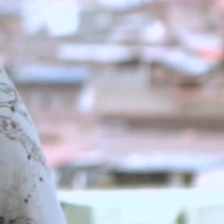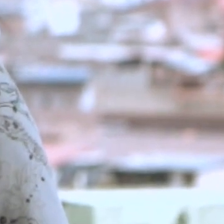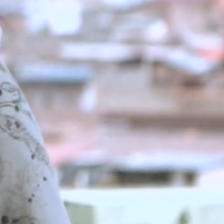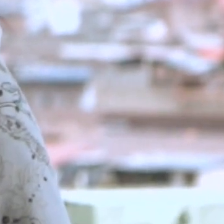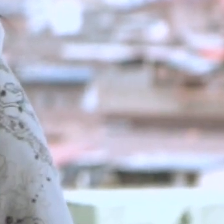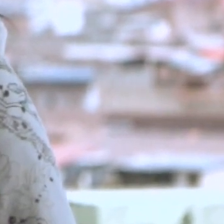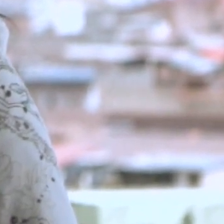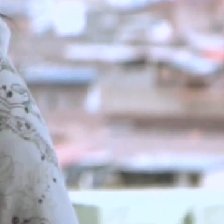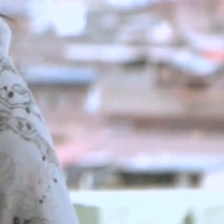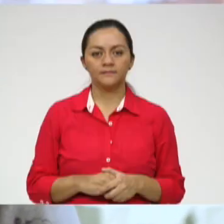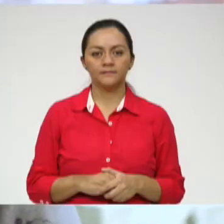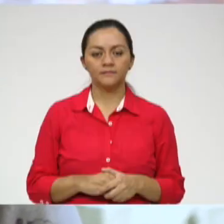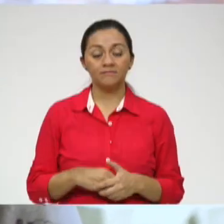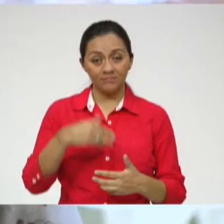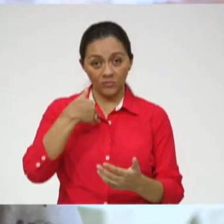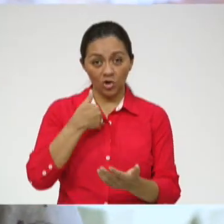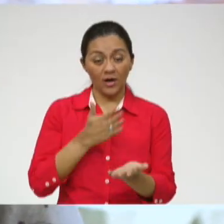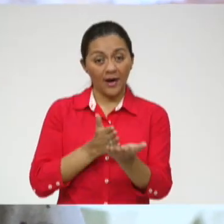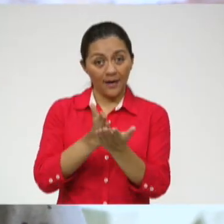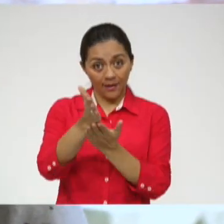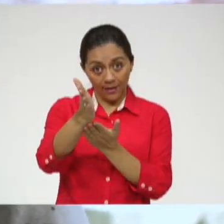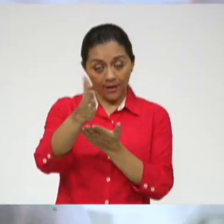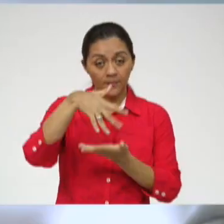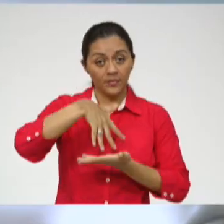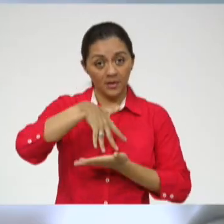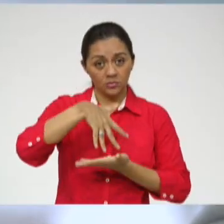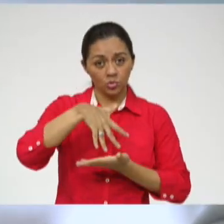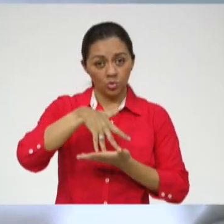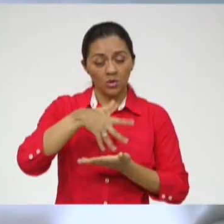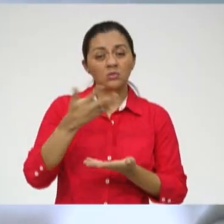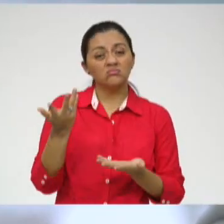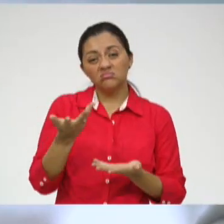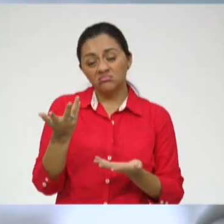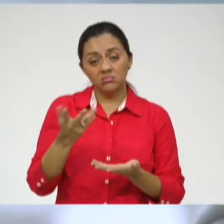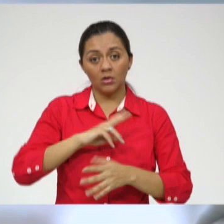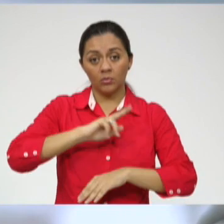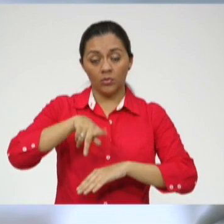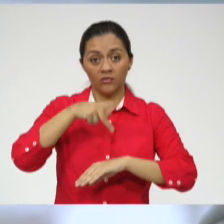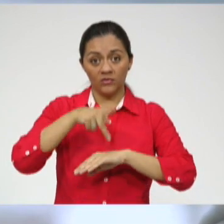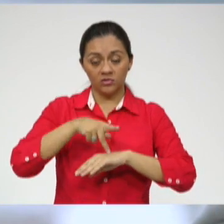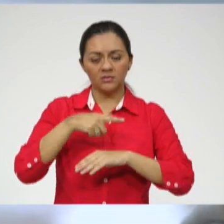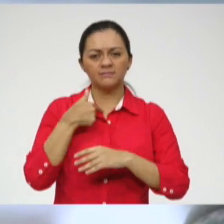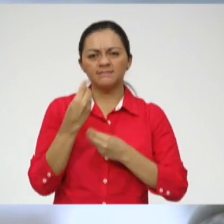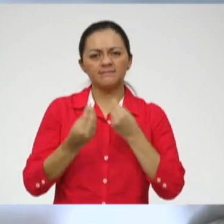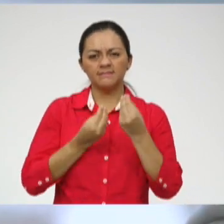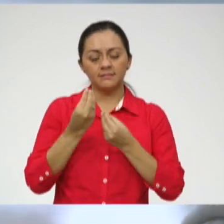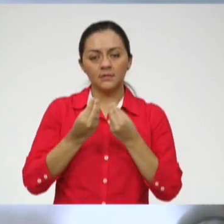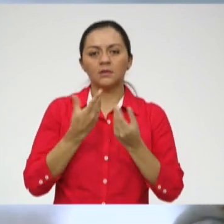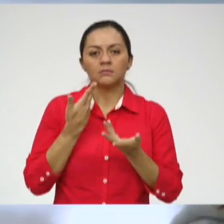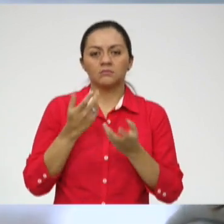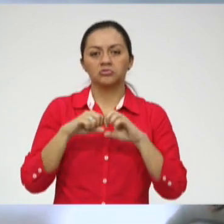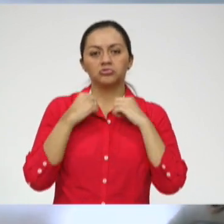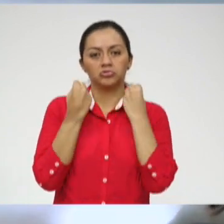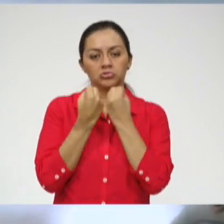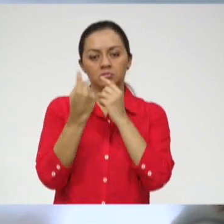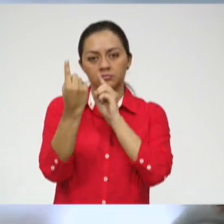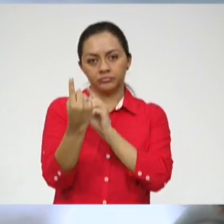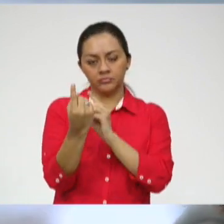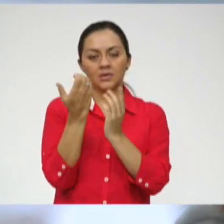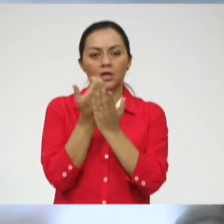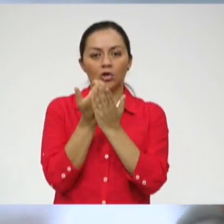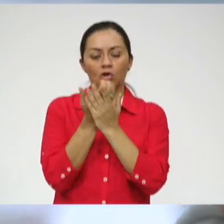La carrera que nosotros elegimos va a trazar nuestro futuro. Cómo nosotros vamos a aprendernos ante la sociedad económicamente.